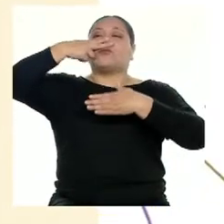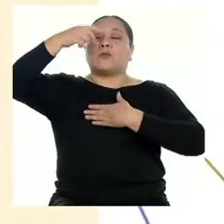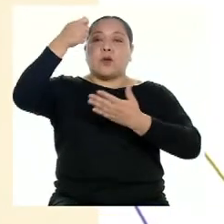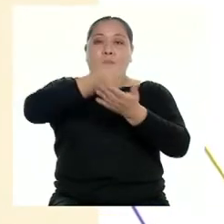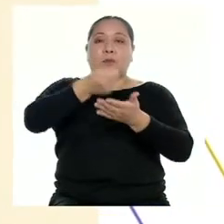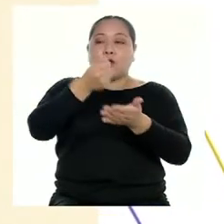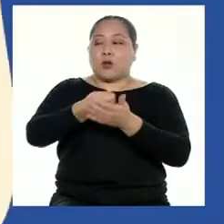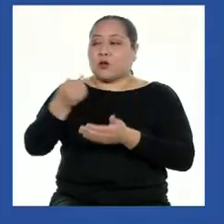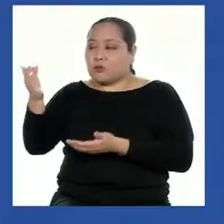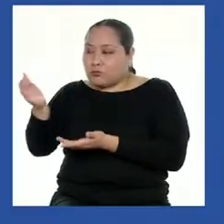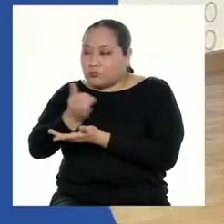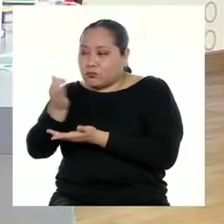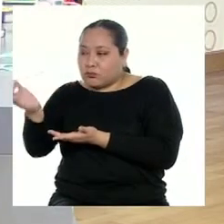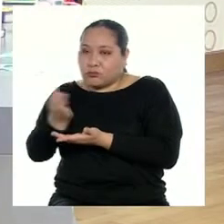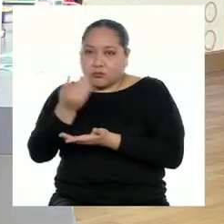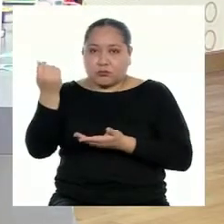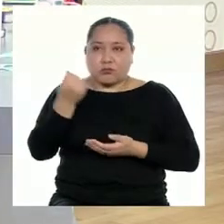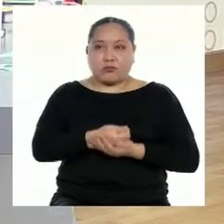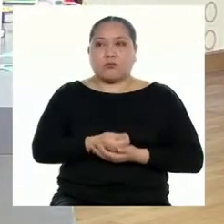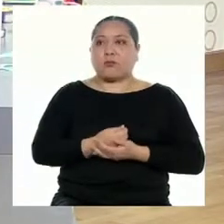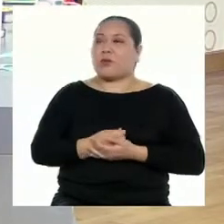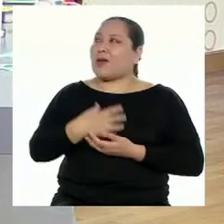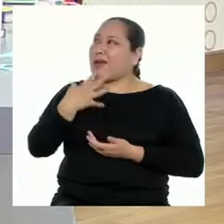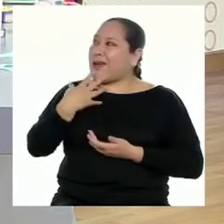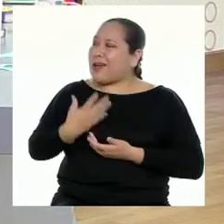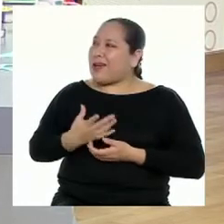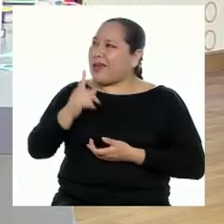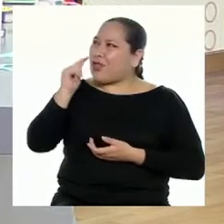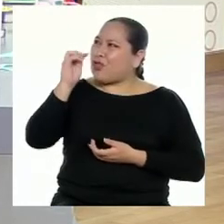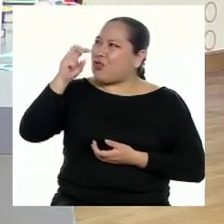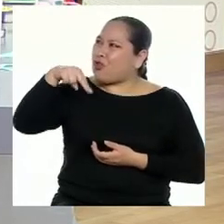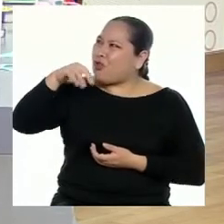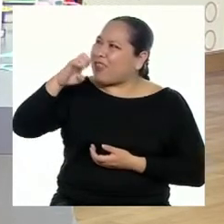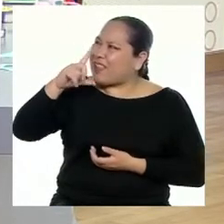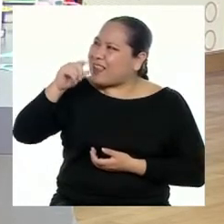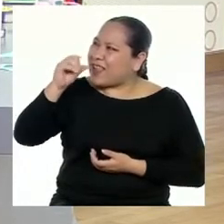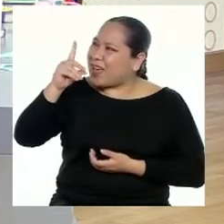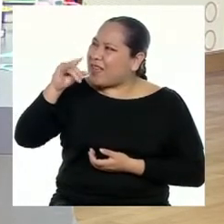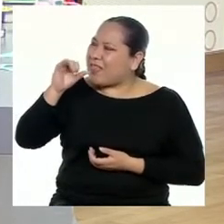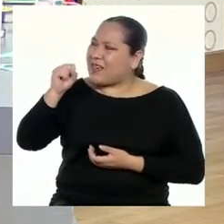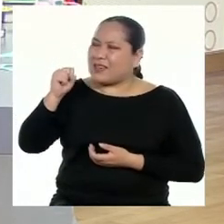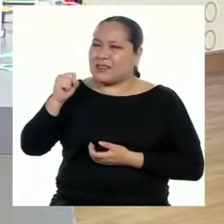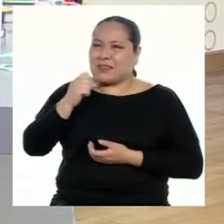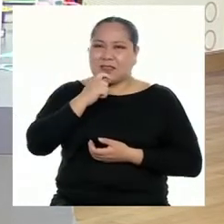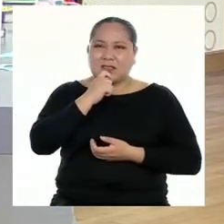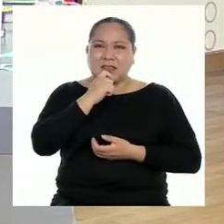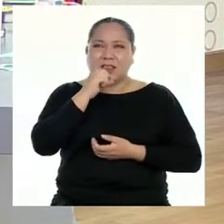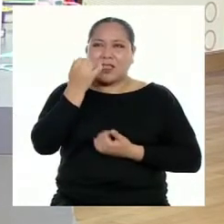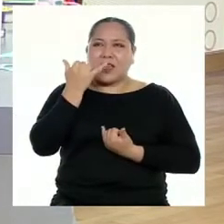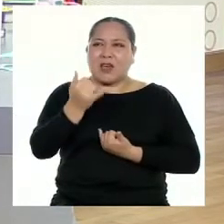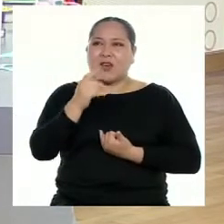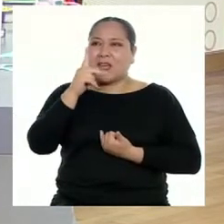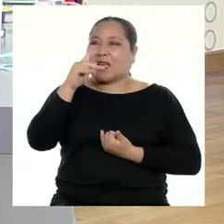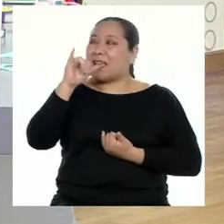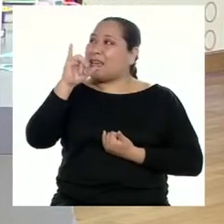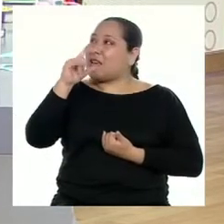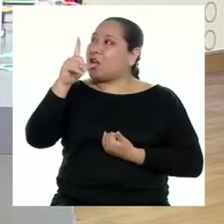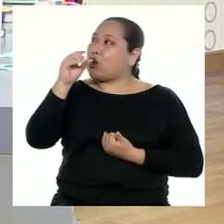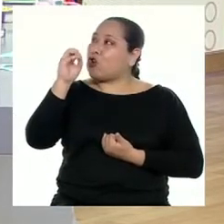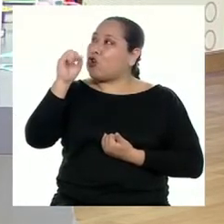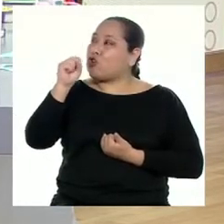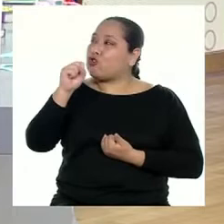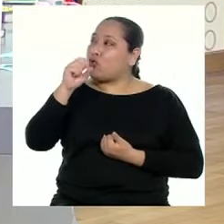inversión. ¡A su toneladas! Y ahora creo que se miden por kilogramos por día, ¿no?